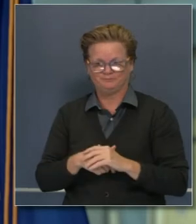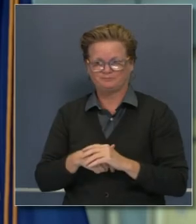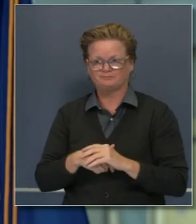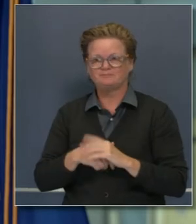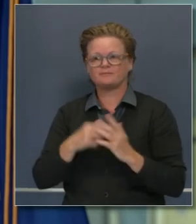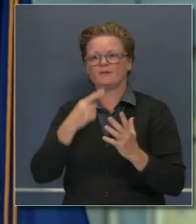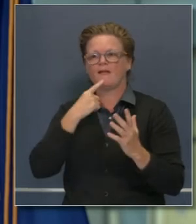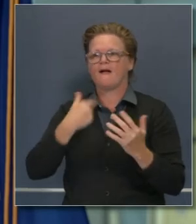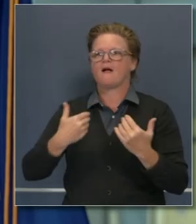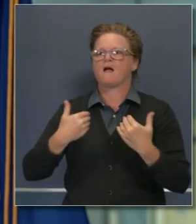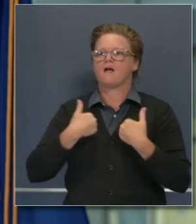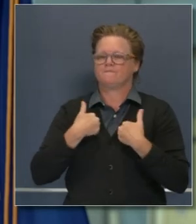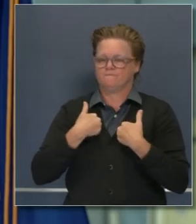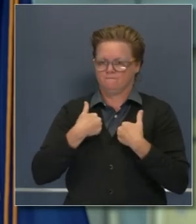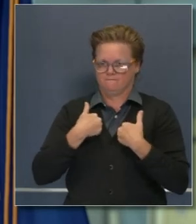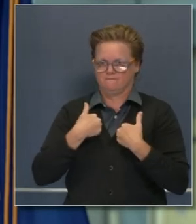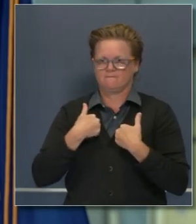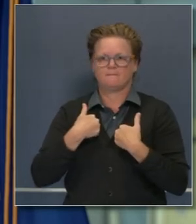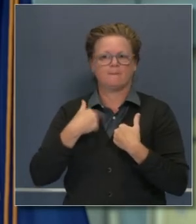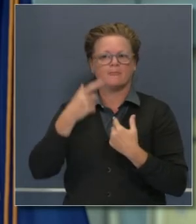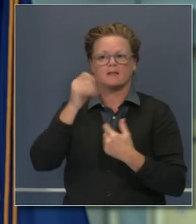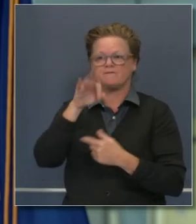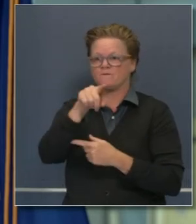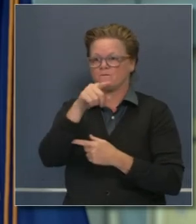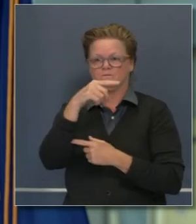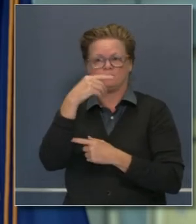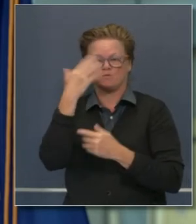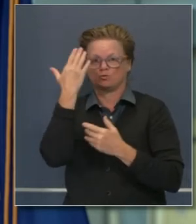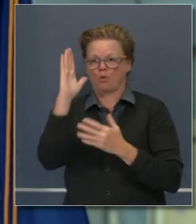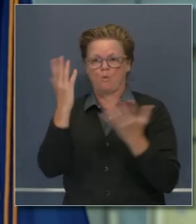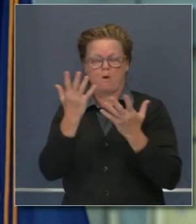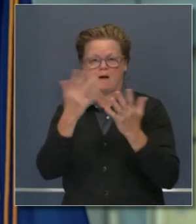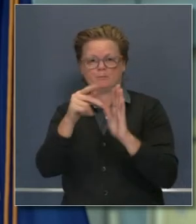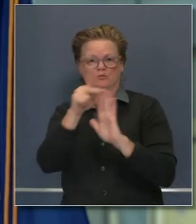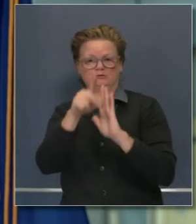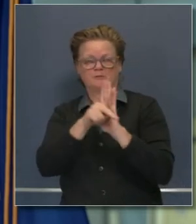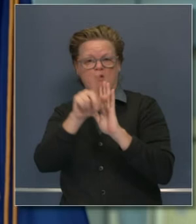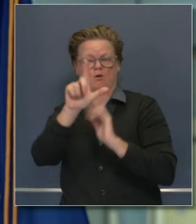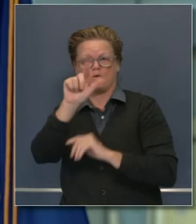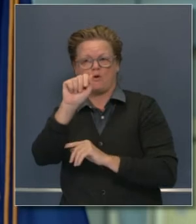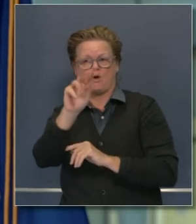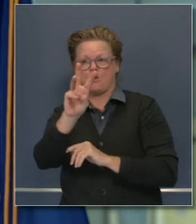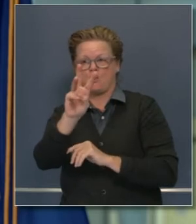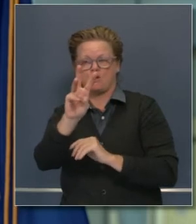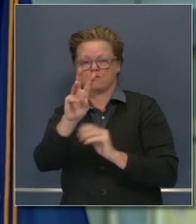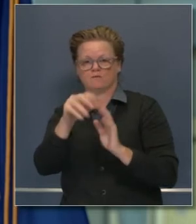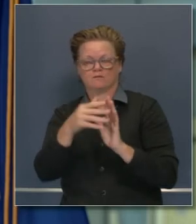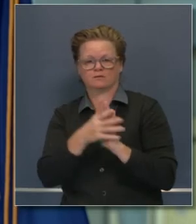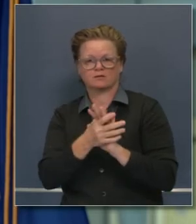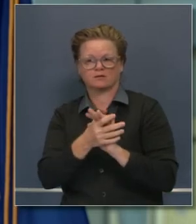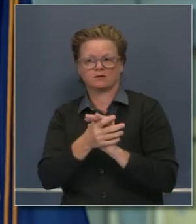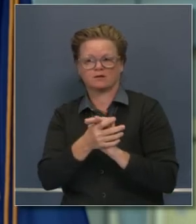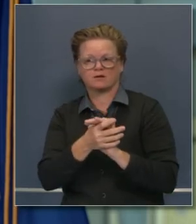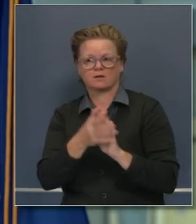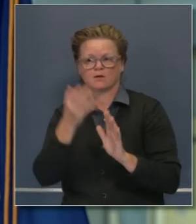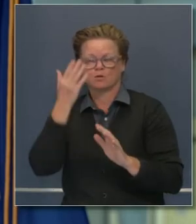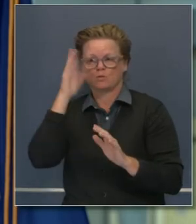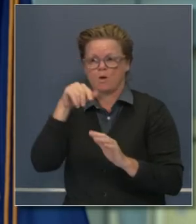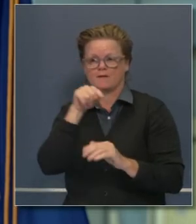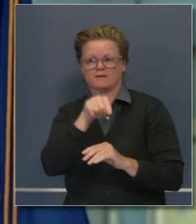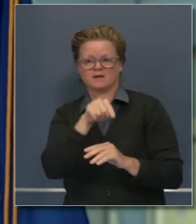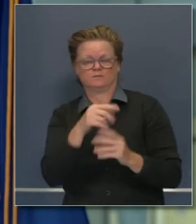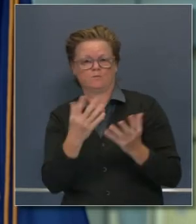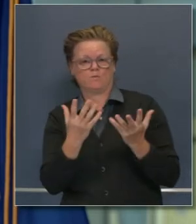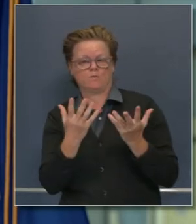cualquiera que no haya tenido oportunidad de hacerlo, leer estos principios constitucionales para considerar estas peticiones en vista